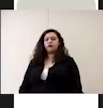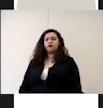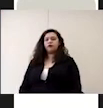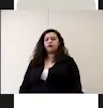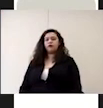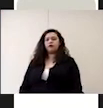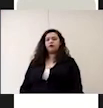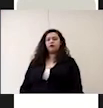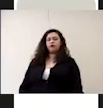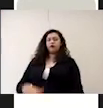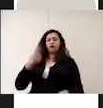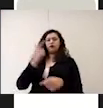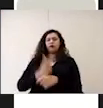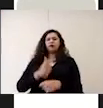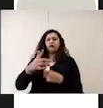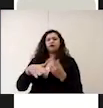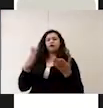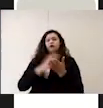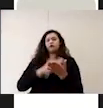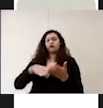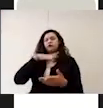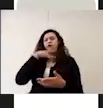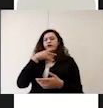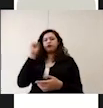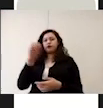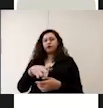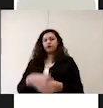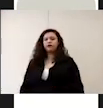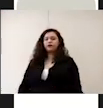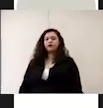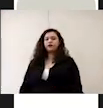identificación y separación de residuos sanitarios para centros educativos